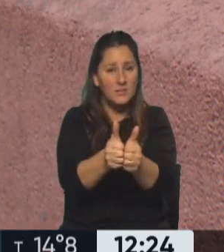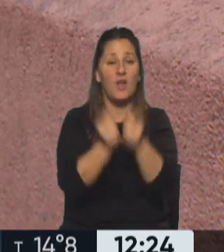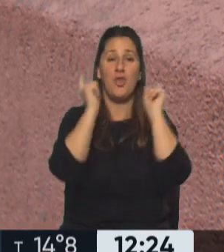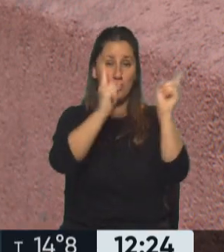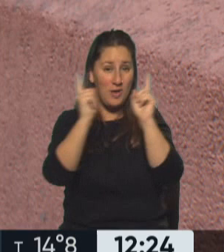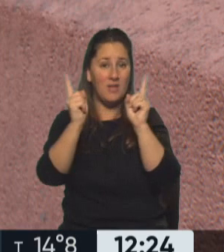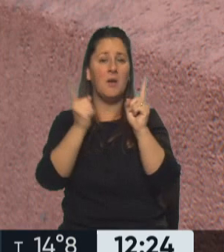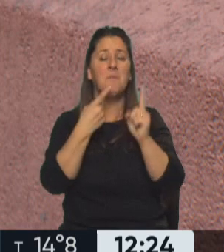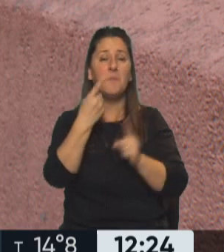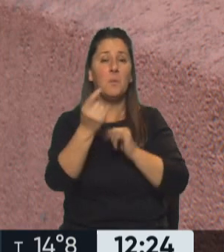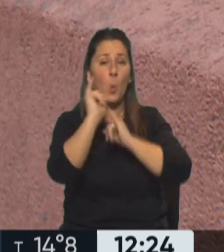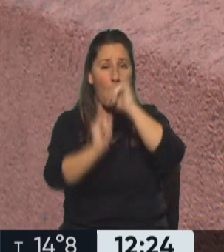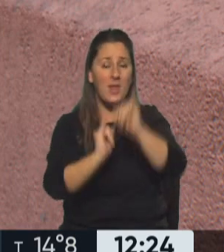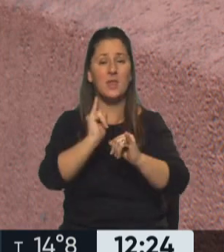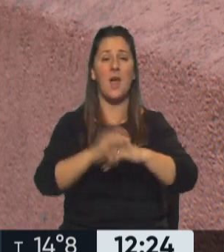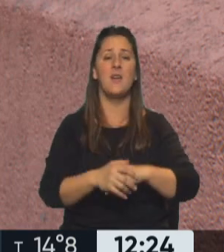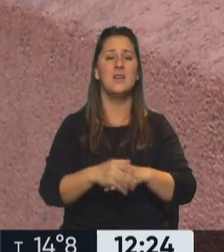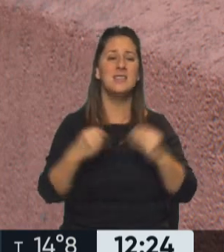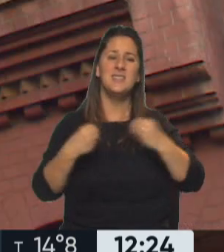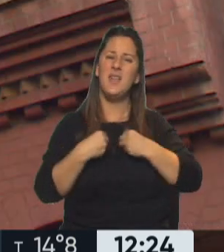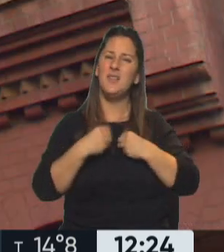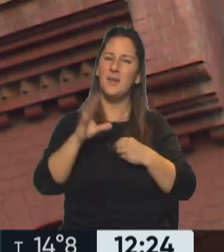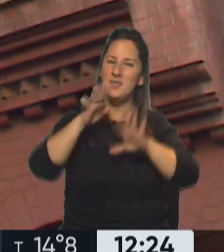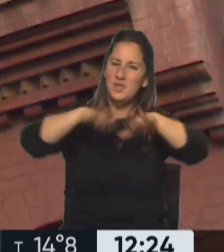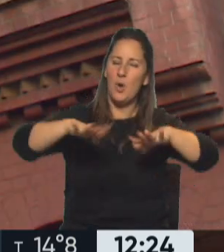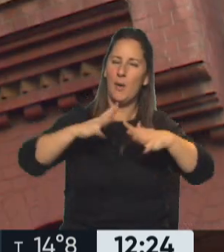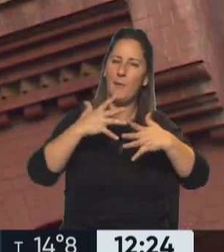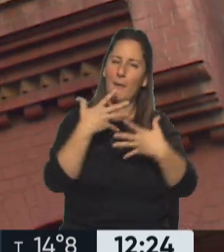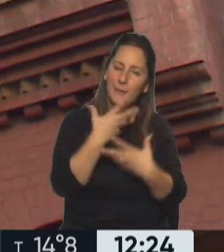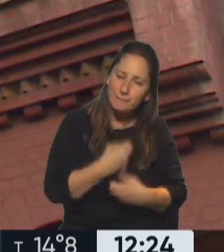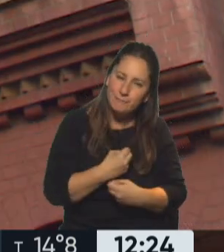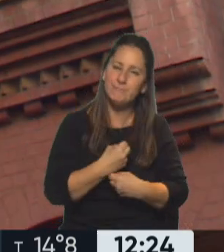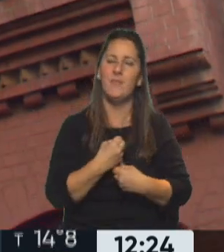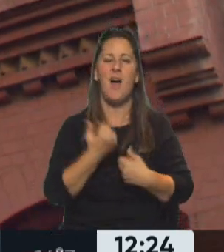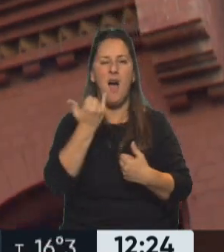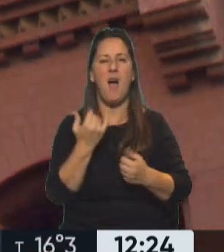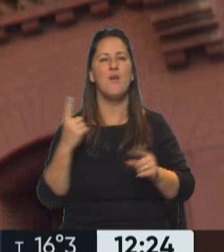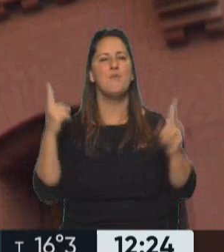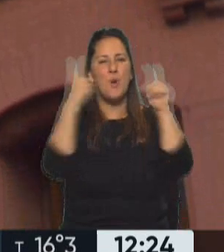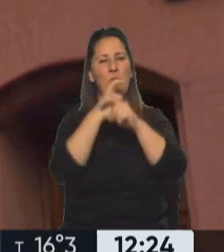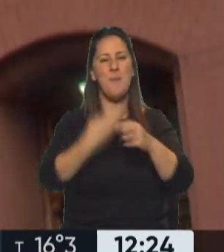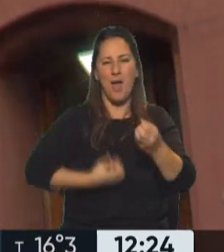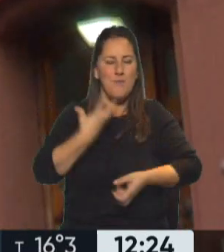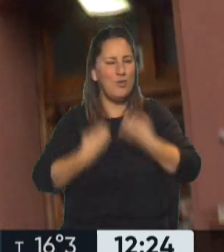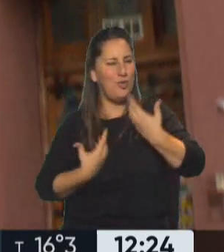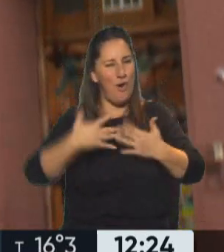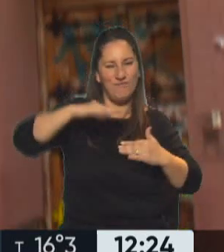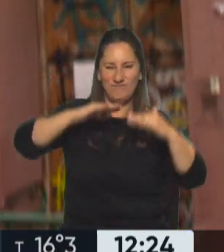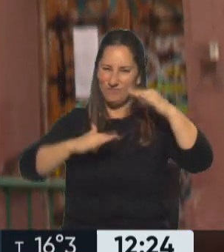docentes, que se sienten decaídos, que tienen problemas que afectan su equilibrio emocional,